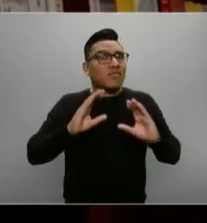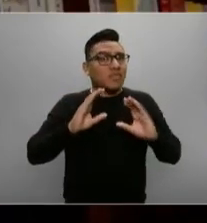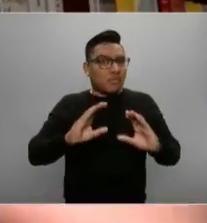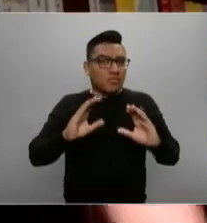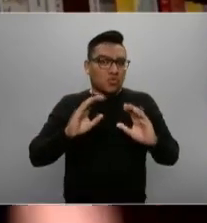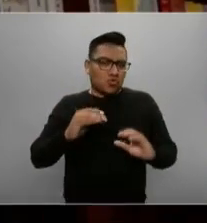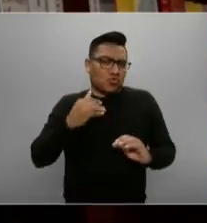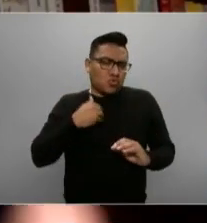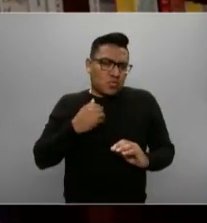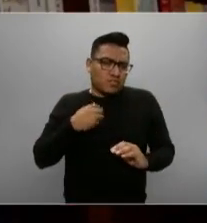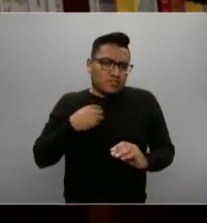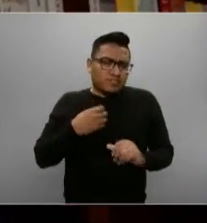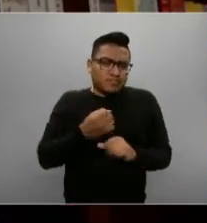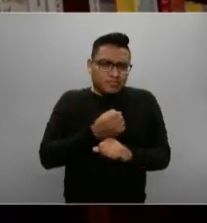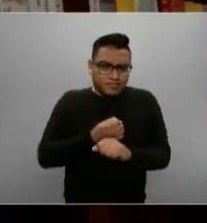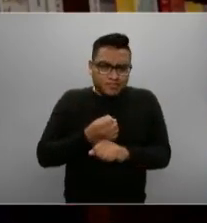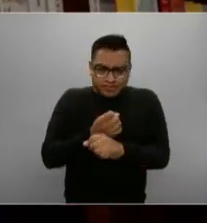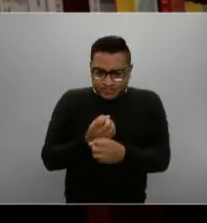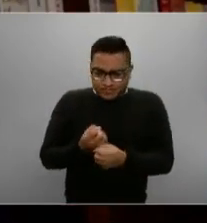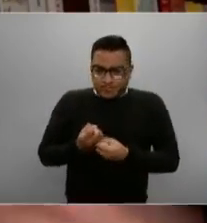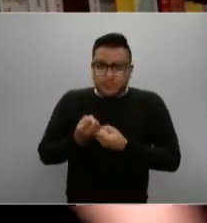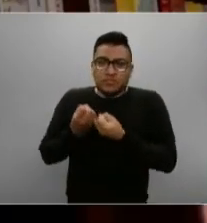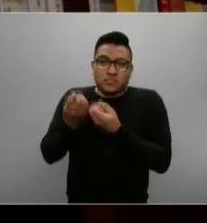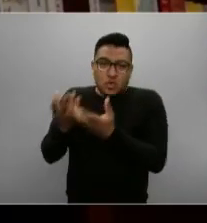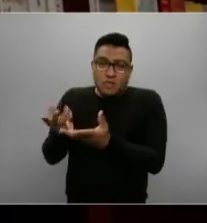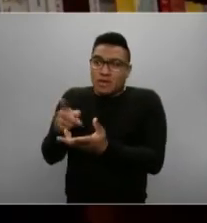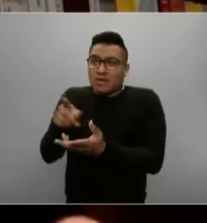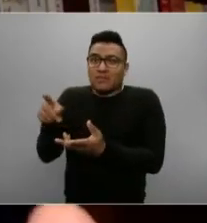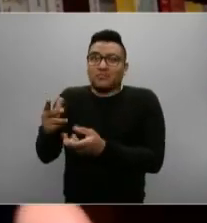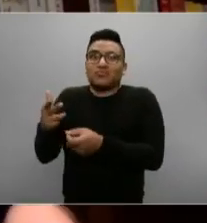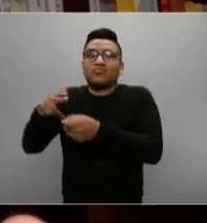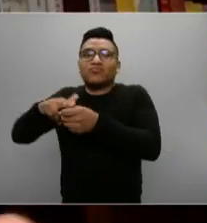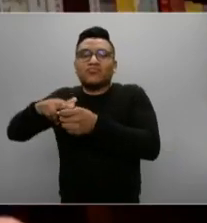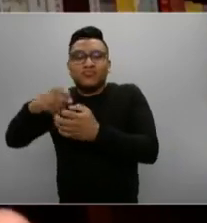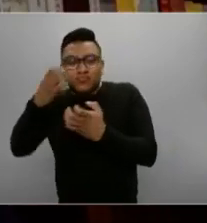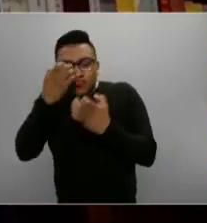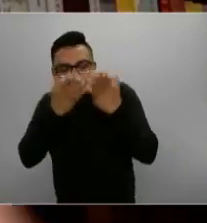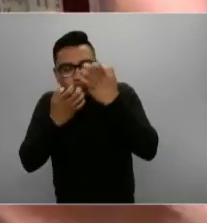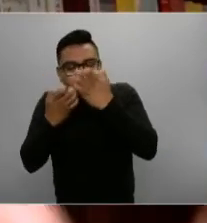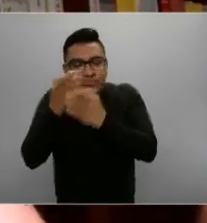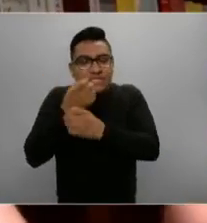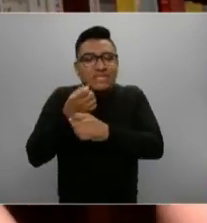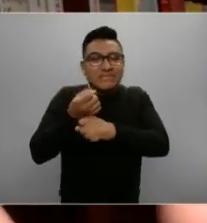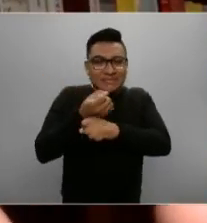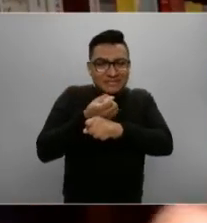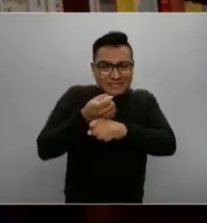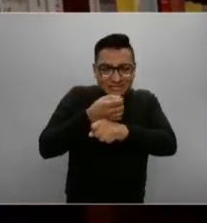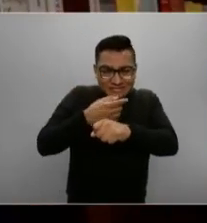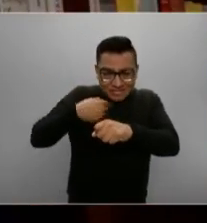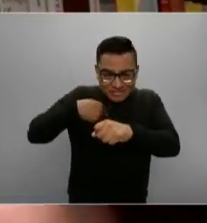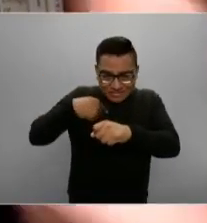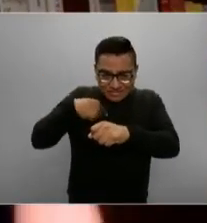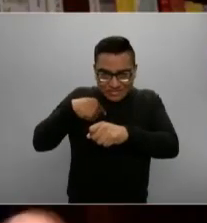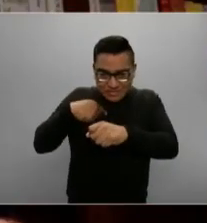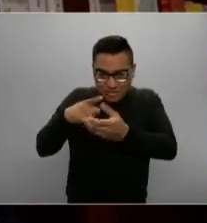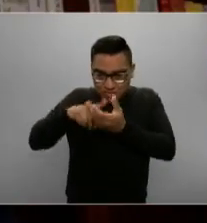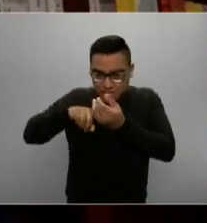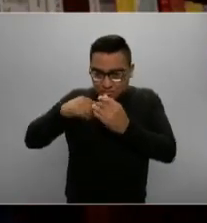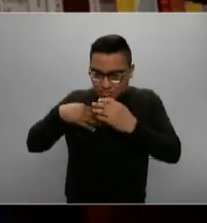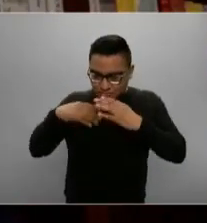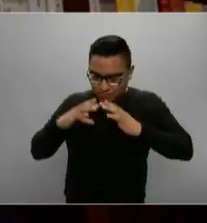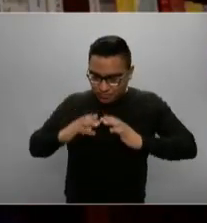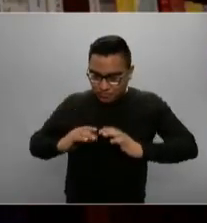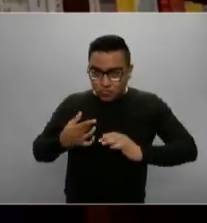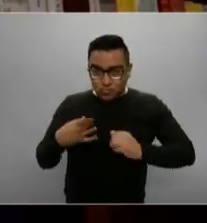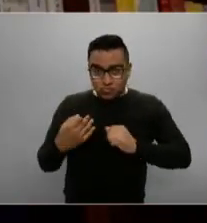sangre para que vean estos anticuerpos y para ver si eventualmente este tipo de plasmas de quienes ya desarrollamos